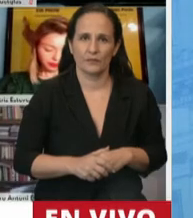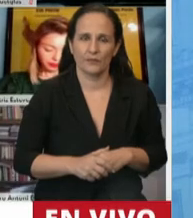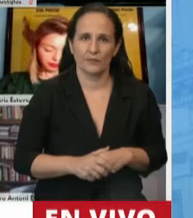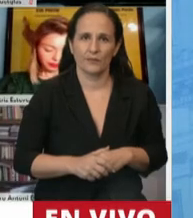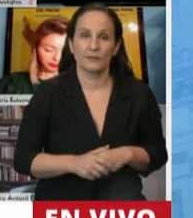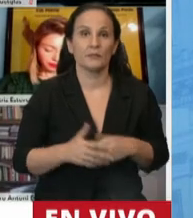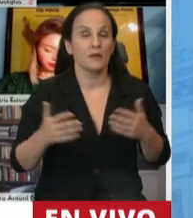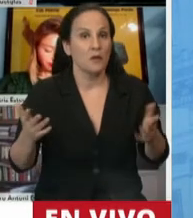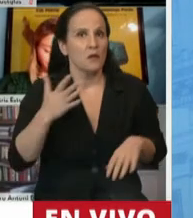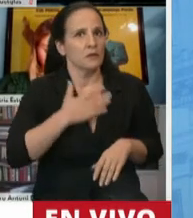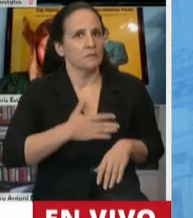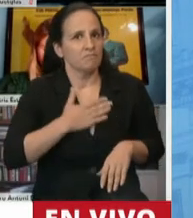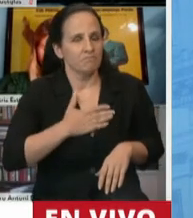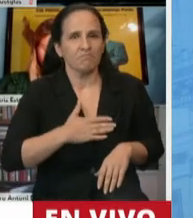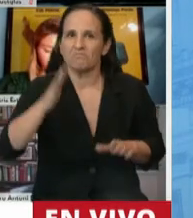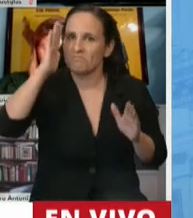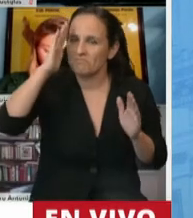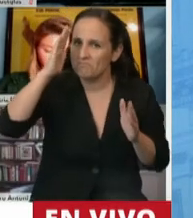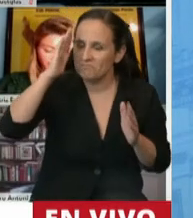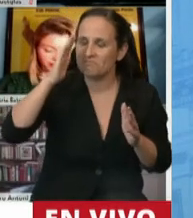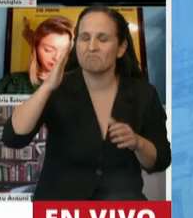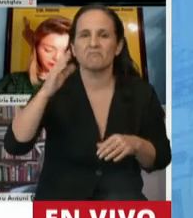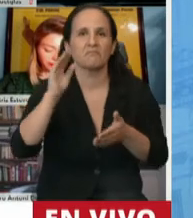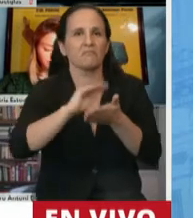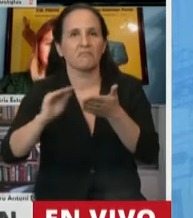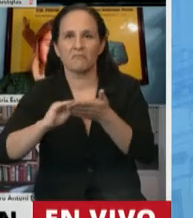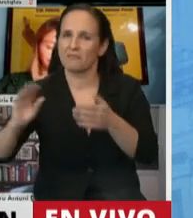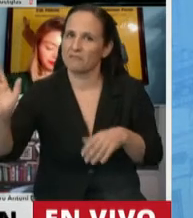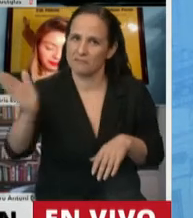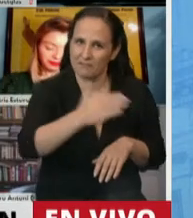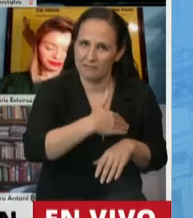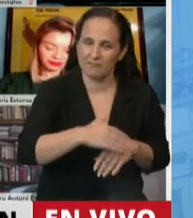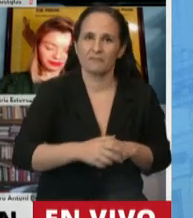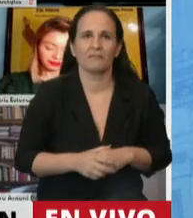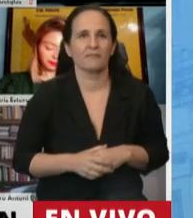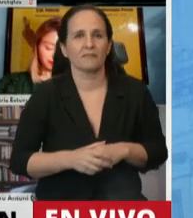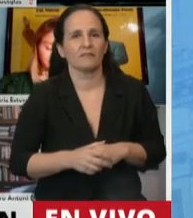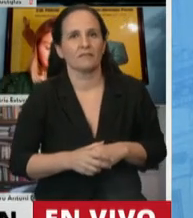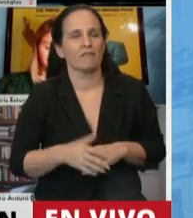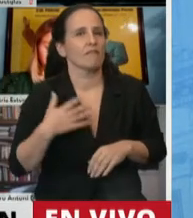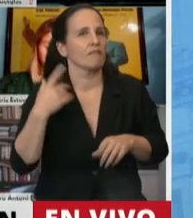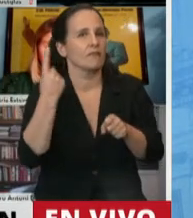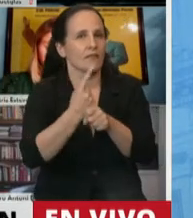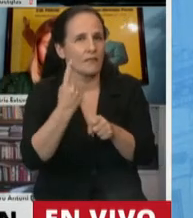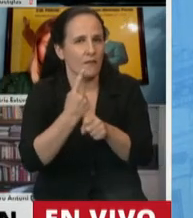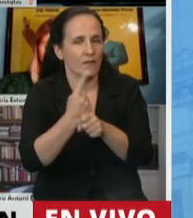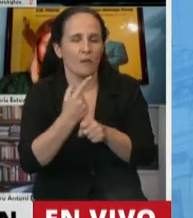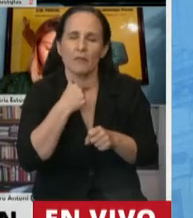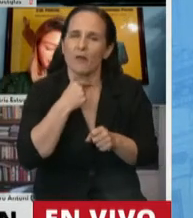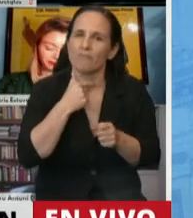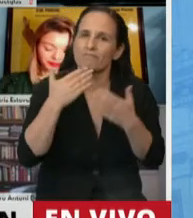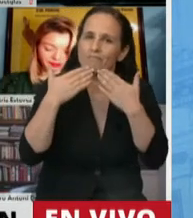Un gusto saludarlo y saludar a todos los diputados. En principio quiero agradecer